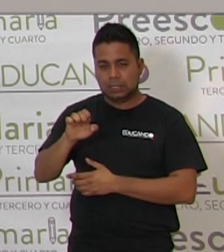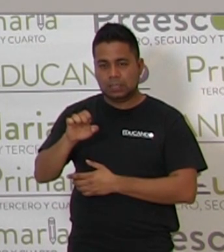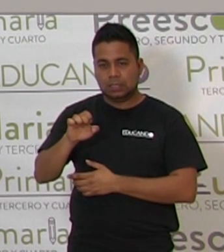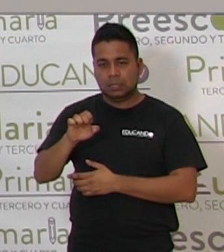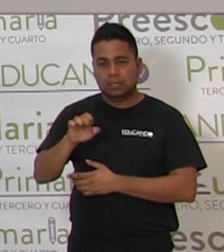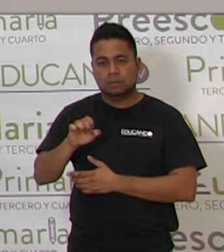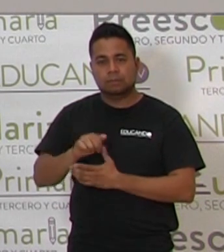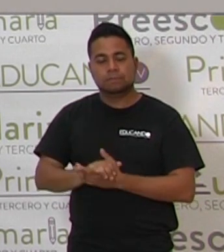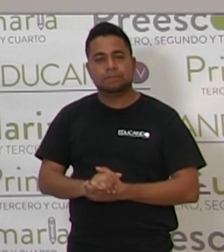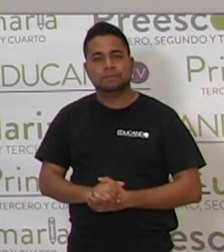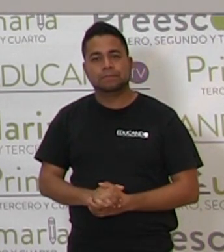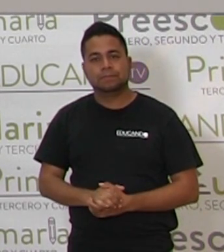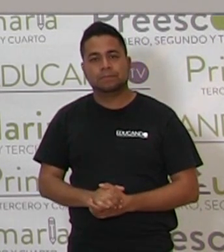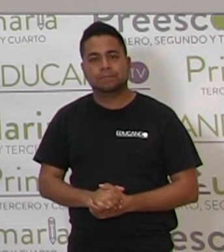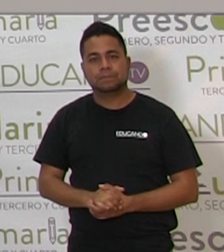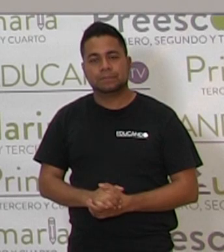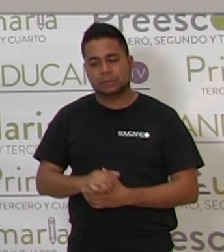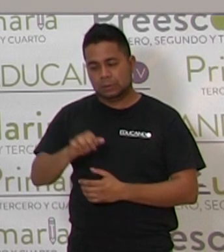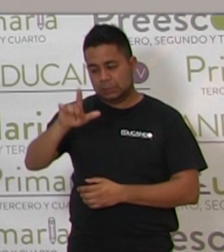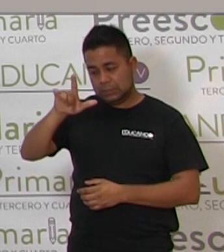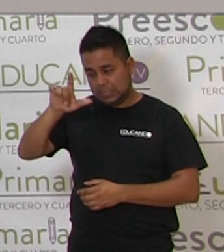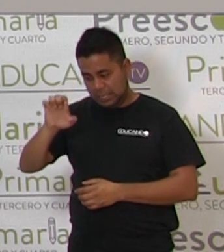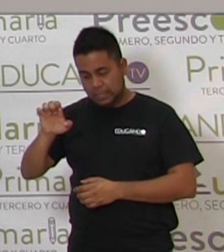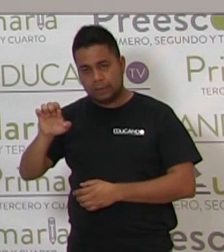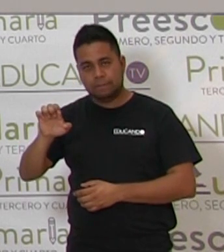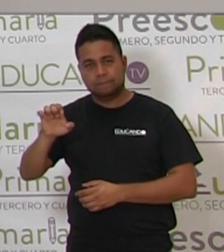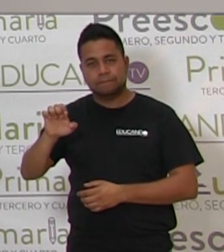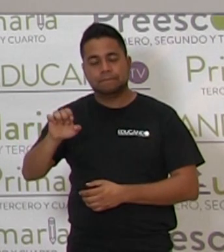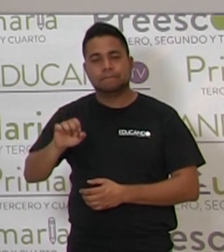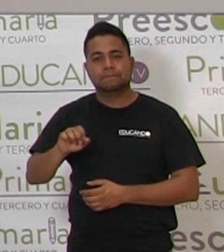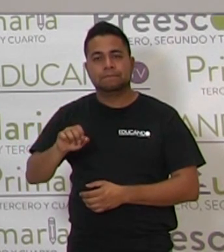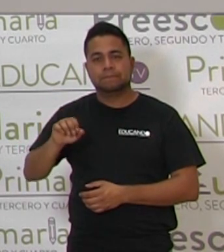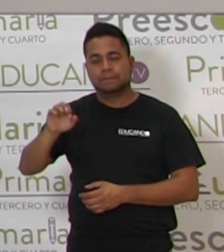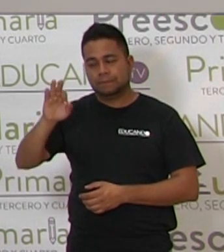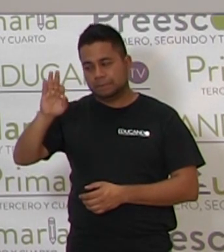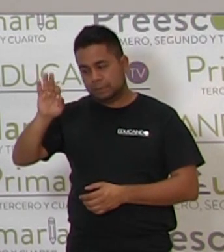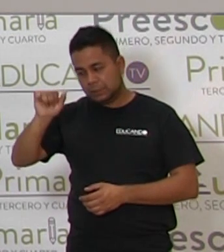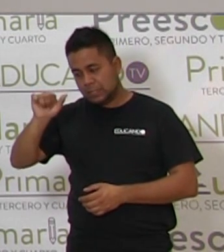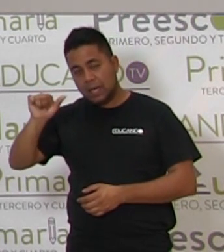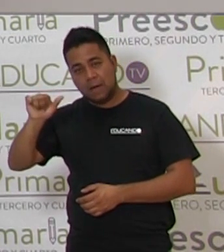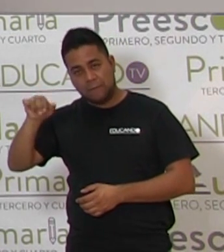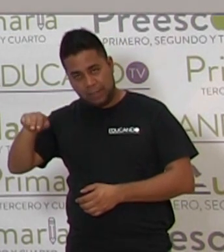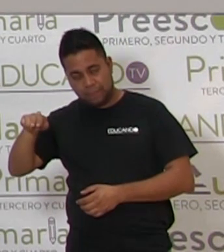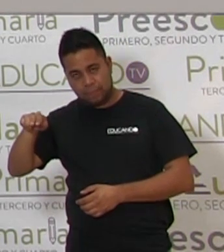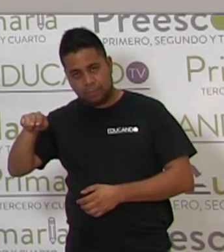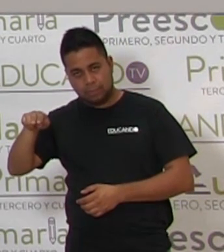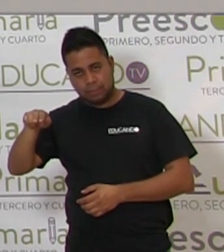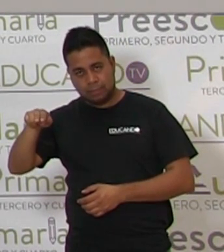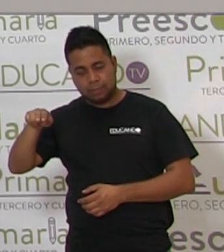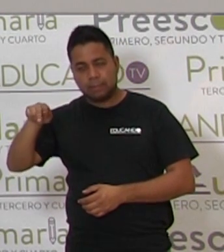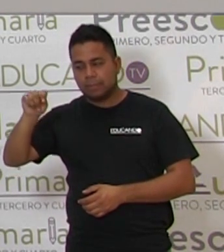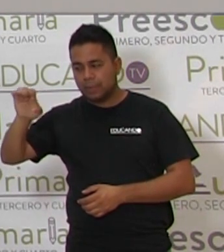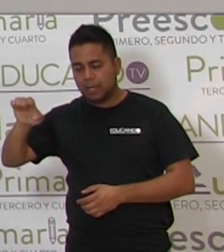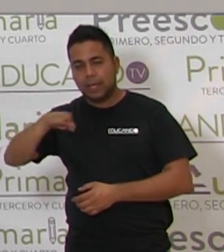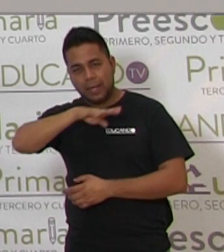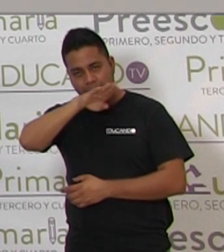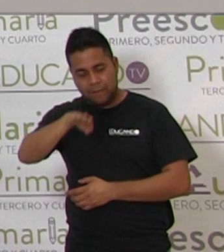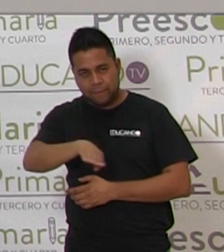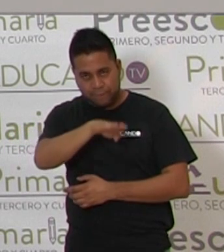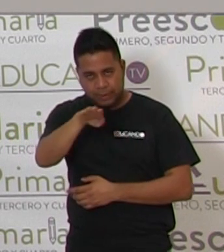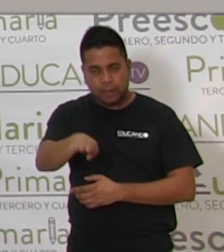E-LE-F-A-M-T-E. Y tenemos